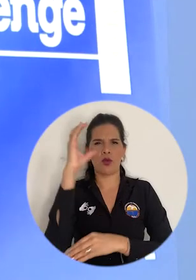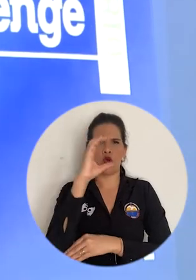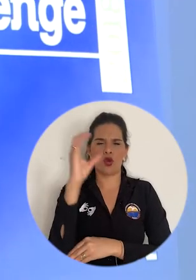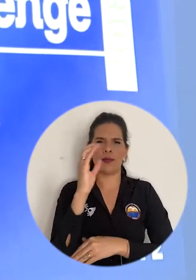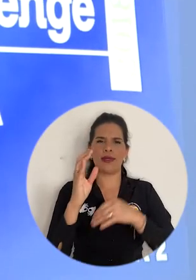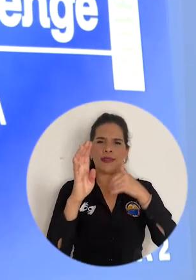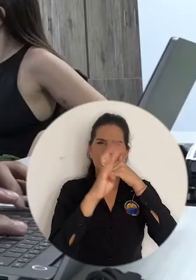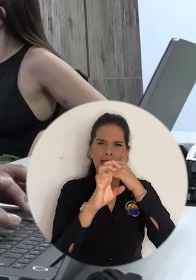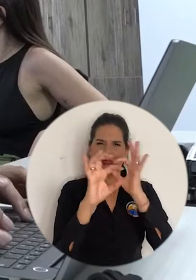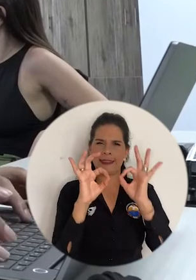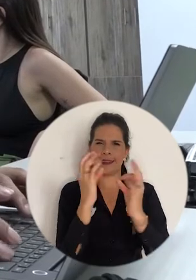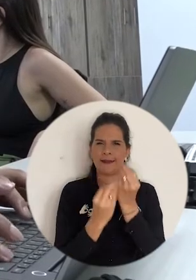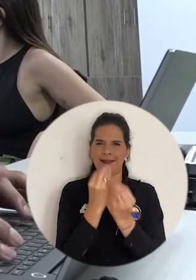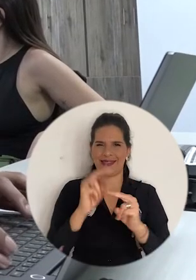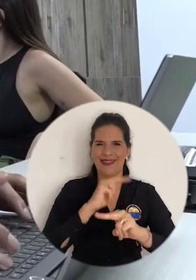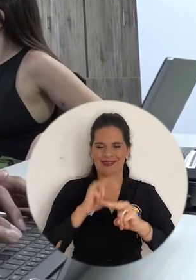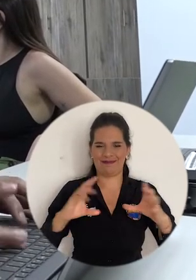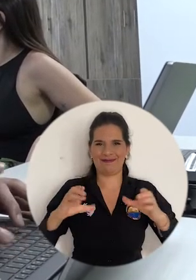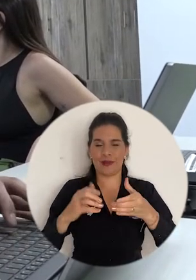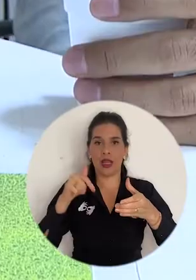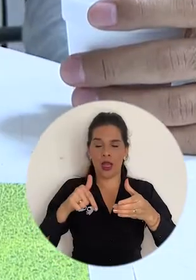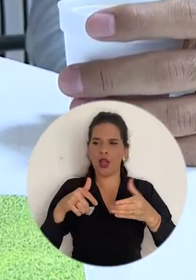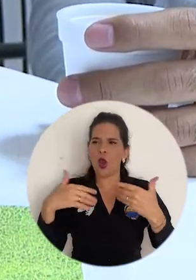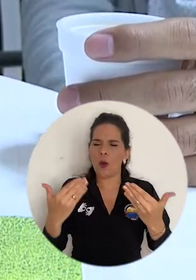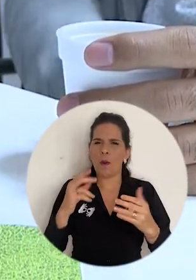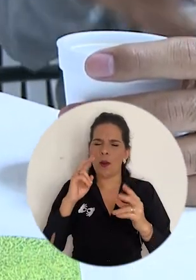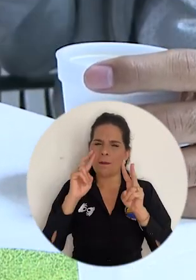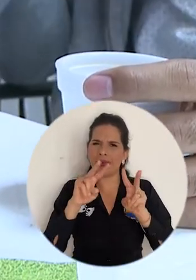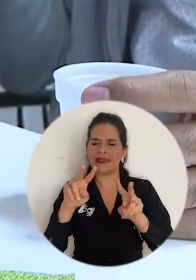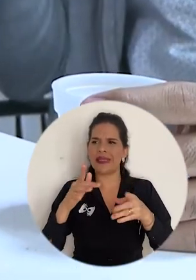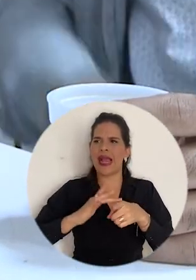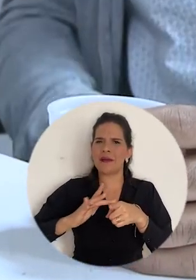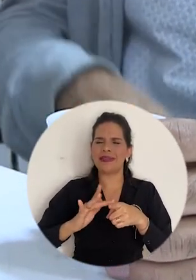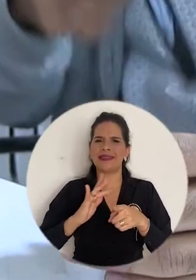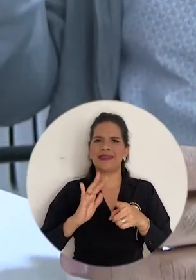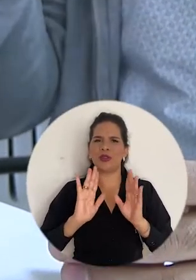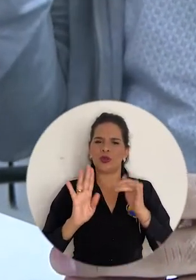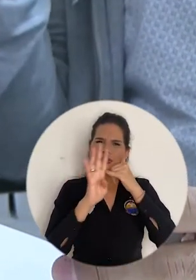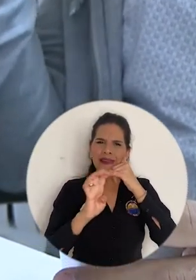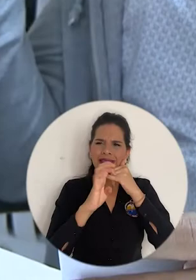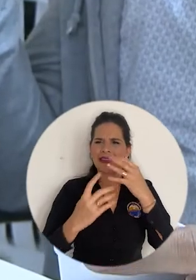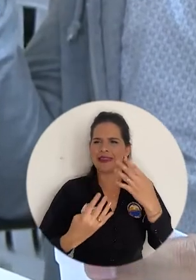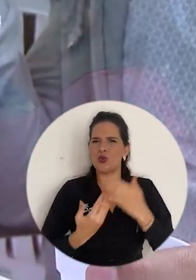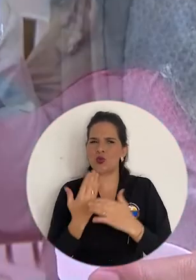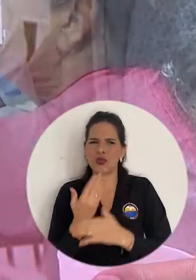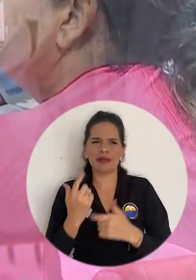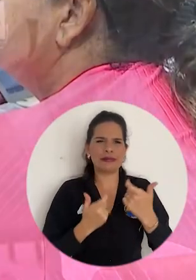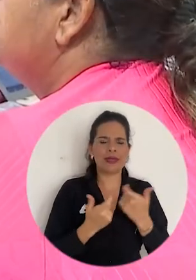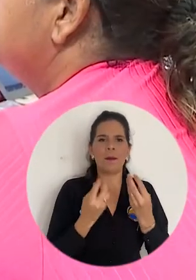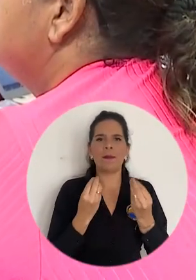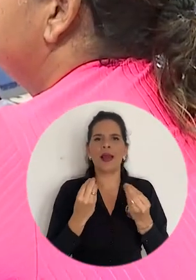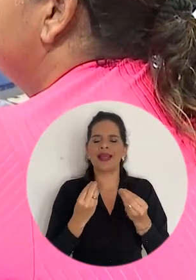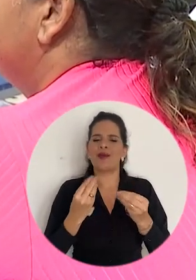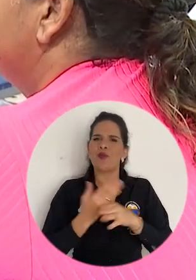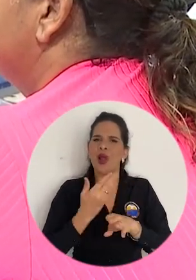Ciencias Exactas, Físicas y Naturales, se dio una mirada sobre la aplicación de la ciencia y la necesidad de inversiones en innovación para la resolución